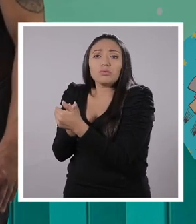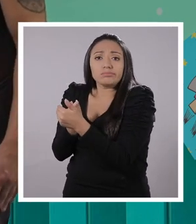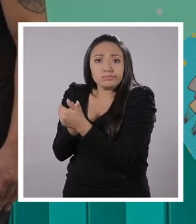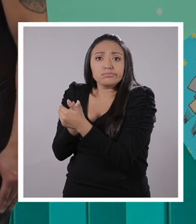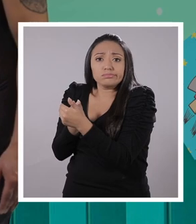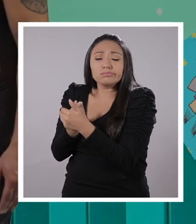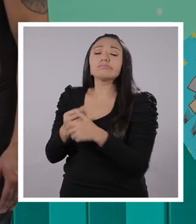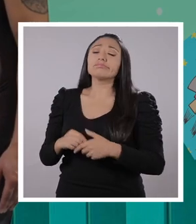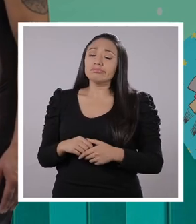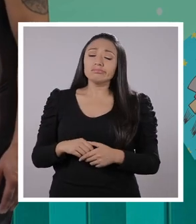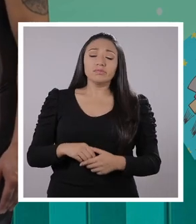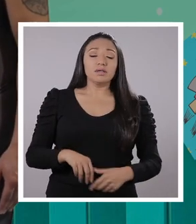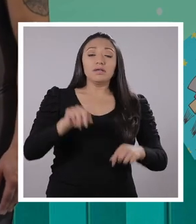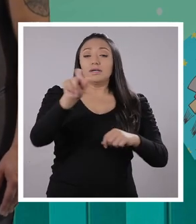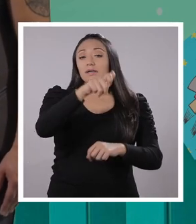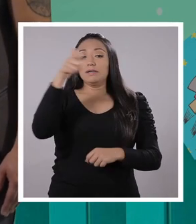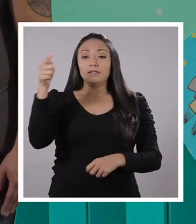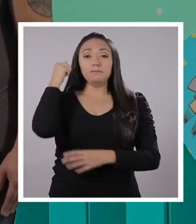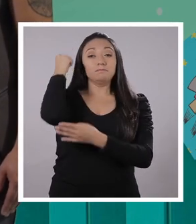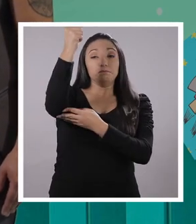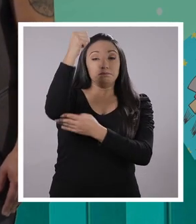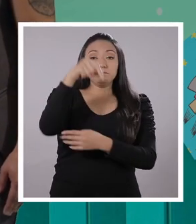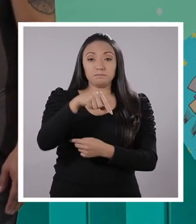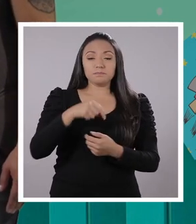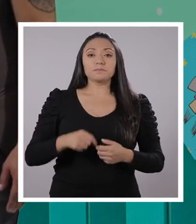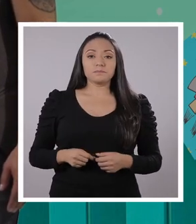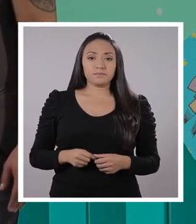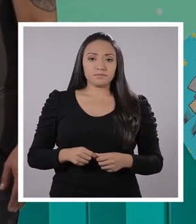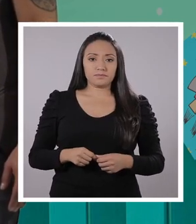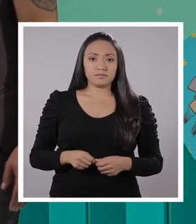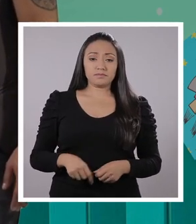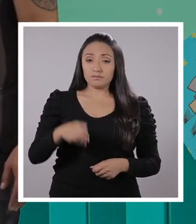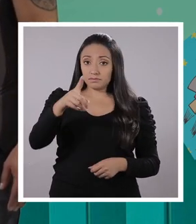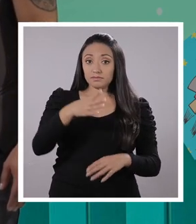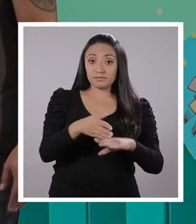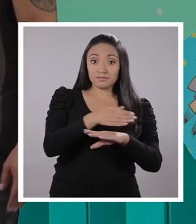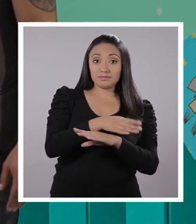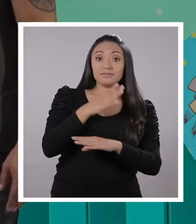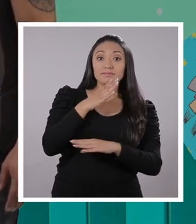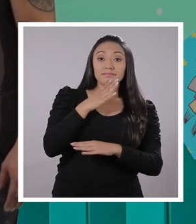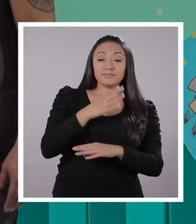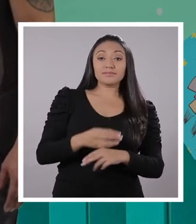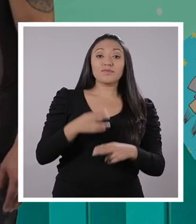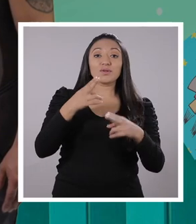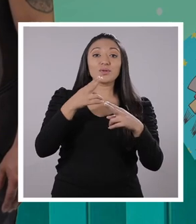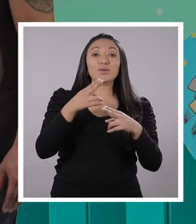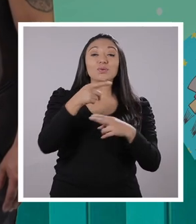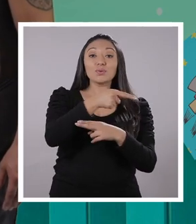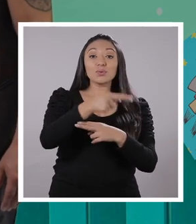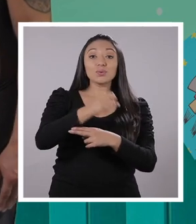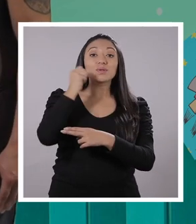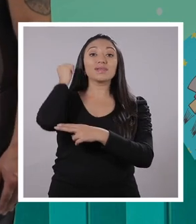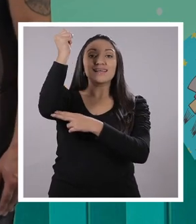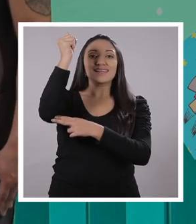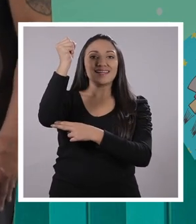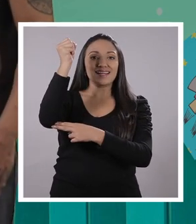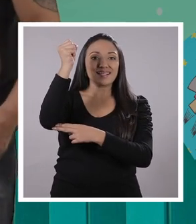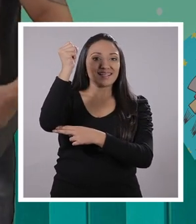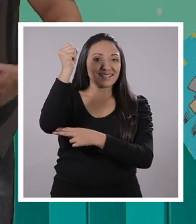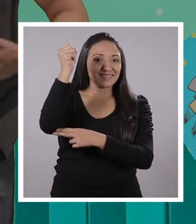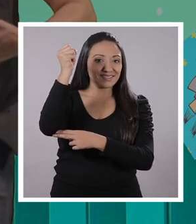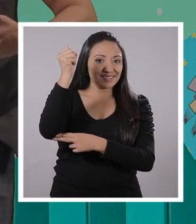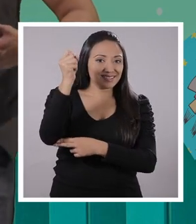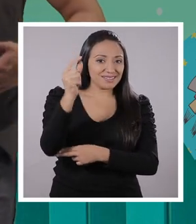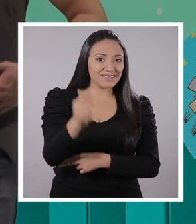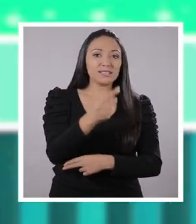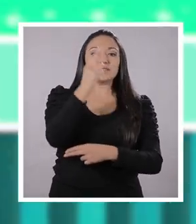¡Muy importante! El siguiente derecho. Tenemos uno que ya habíamos visto, el que hablamos al inicio. ¿Cuál fue? ¡Ah! El